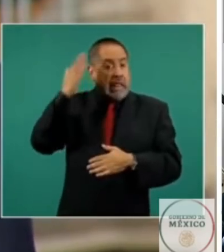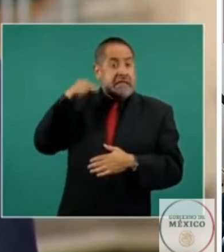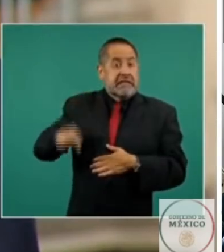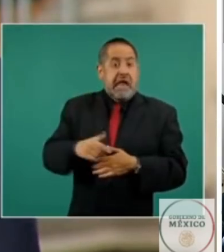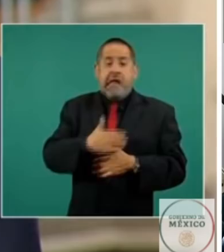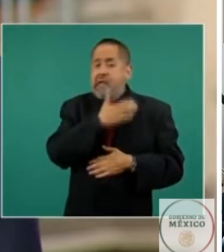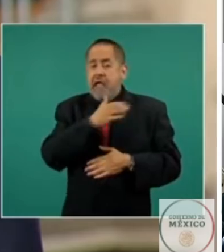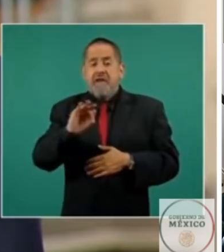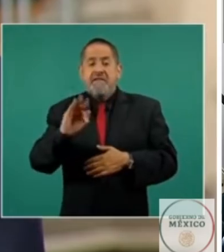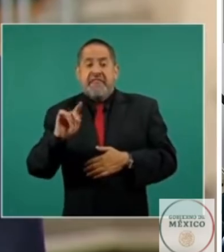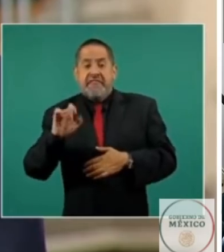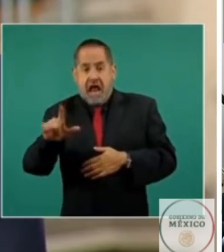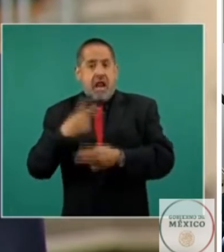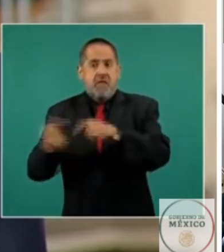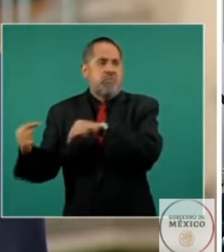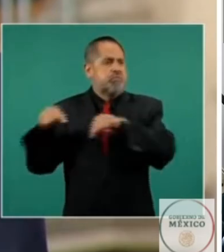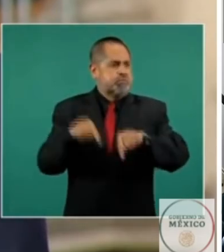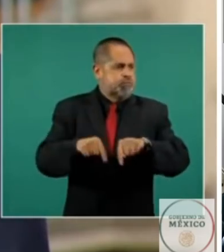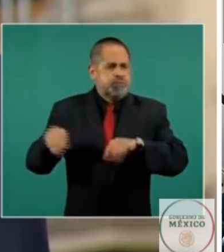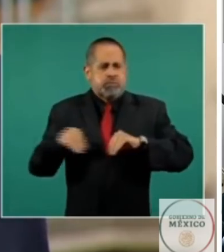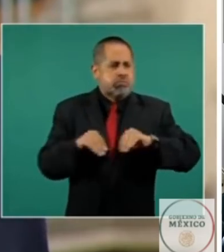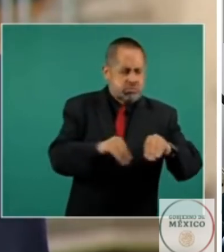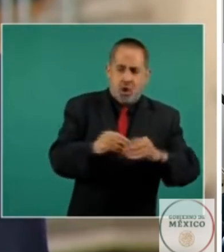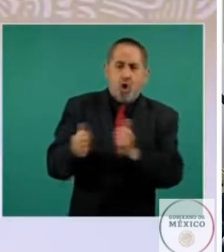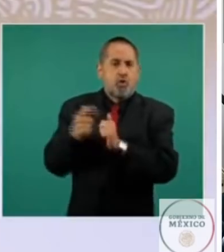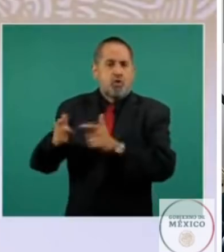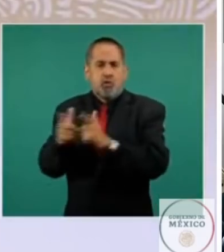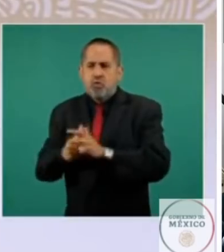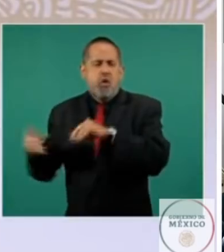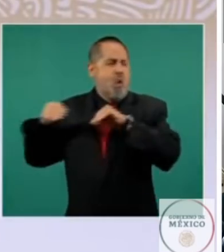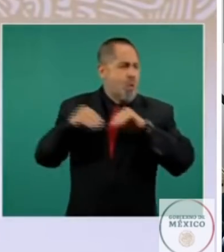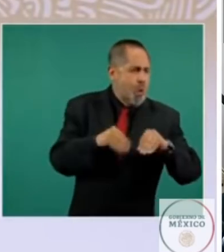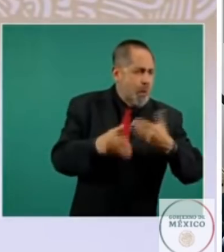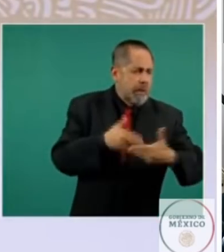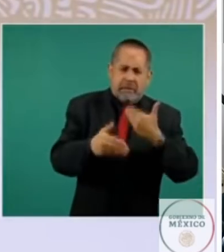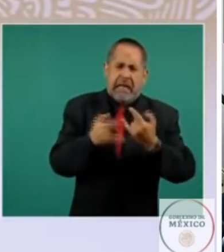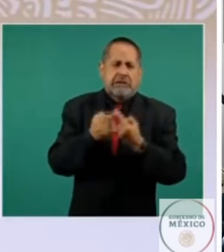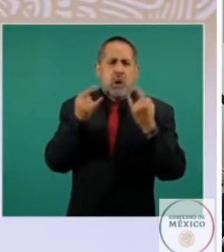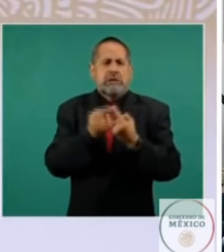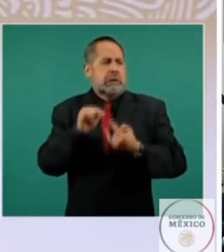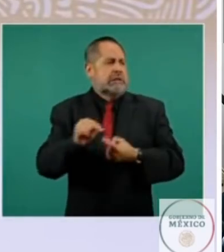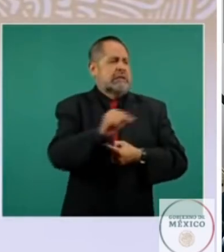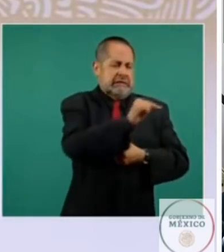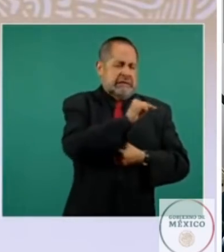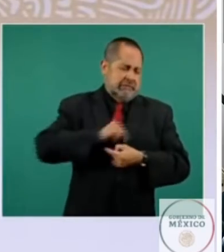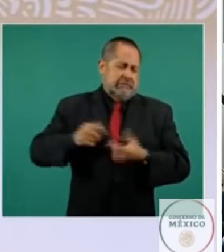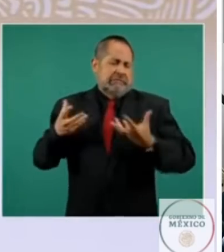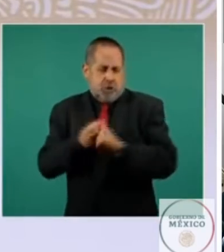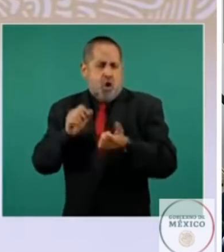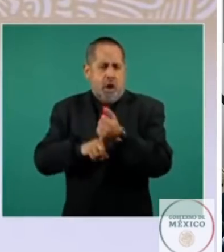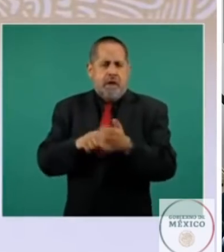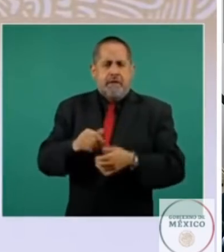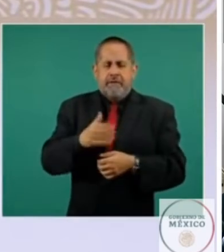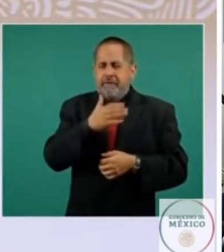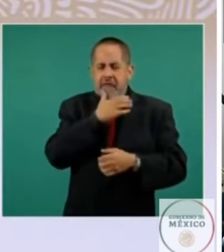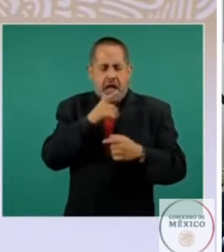dejó profunda impresión en los futuros expedicionarios del Granma y un cúmulo de leyendas por todas partes de las que todavía se habla